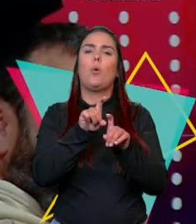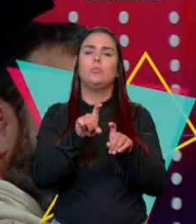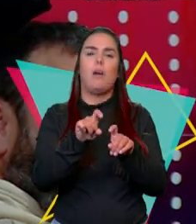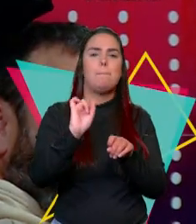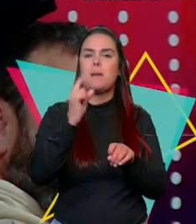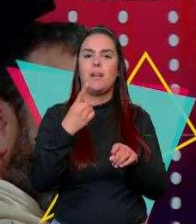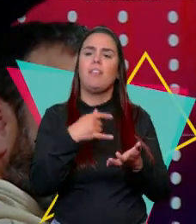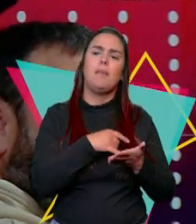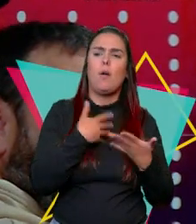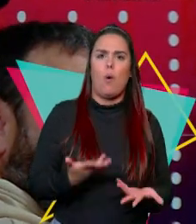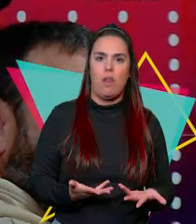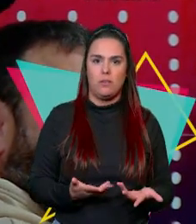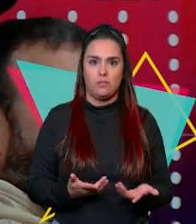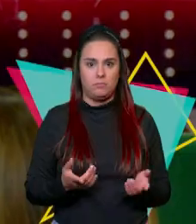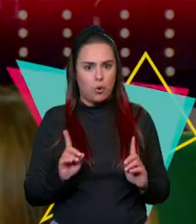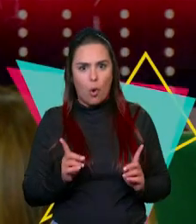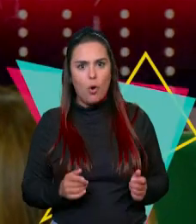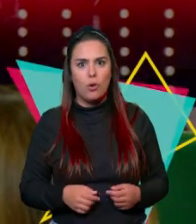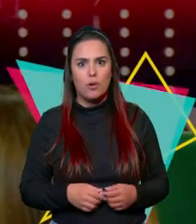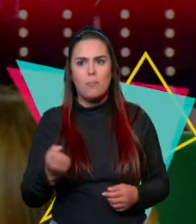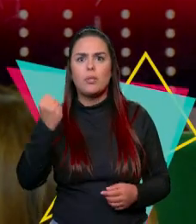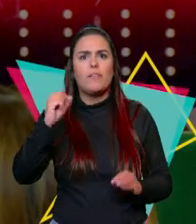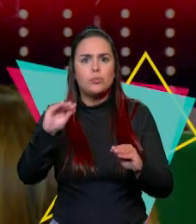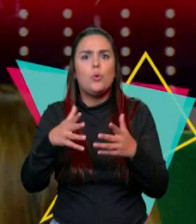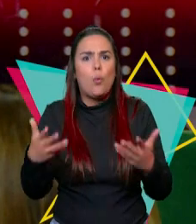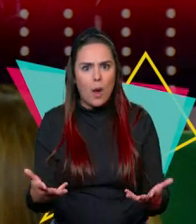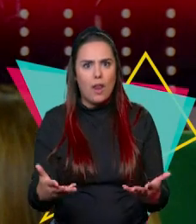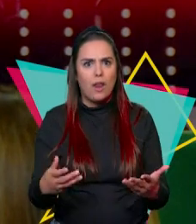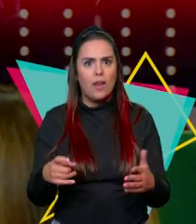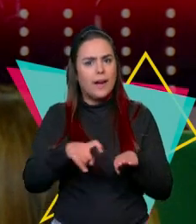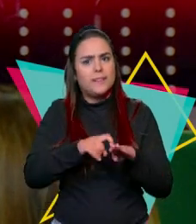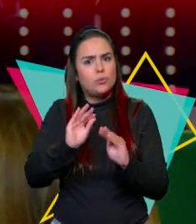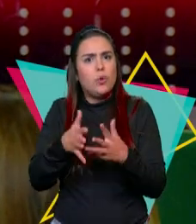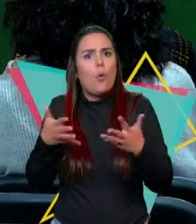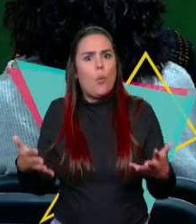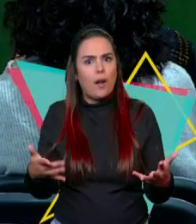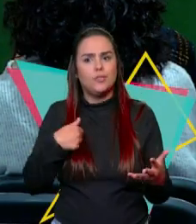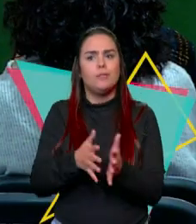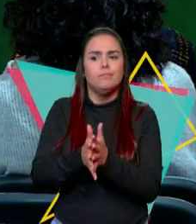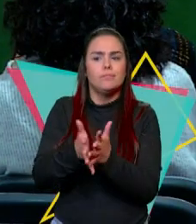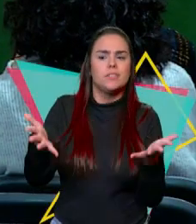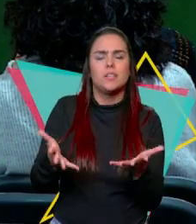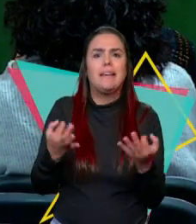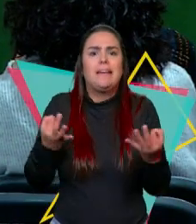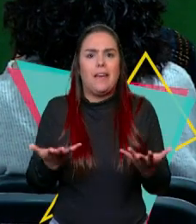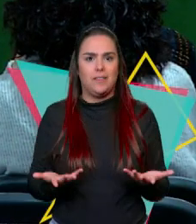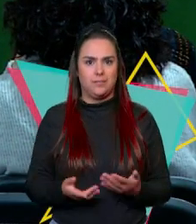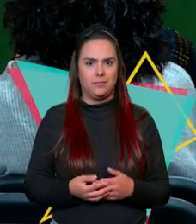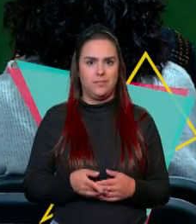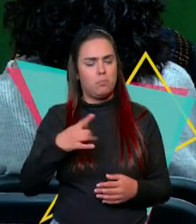pregunta es ¿cuáles son las debilidades? No, ¿cuál es su potencial? ¿cuáles son sus cualidades? ¿qué es lo que podemos explotar?